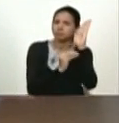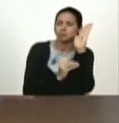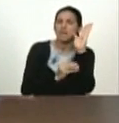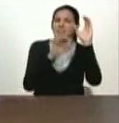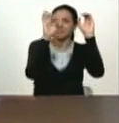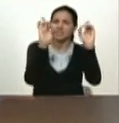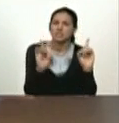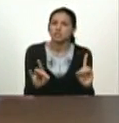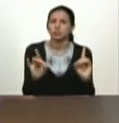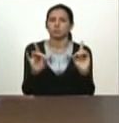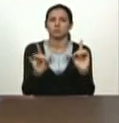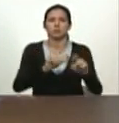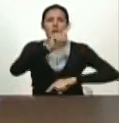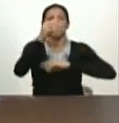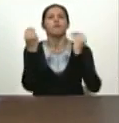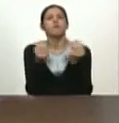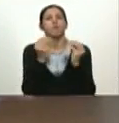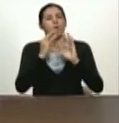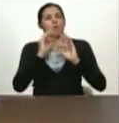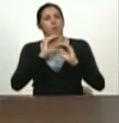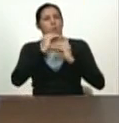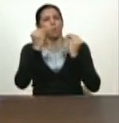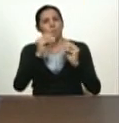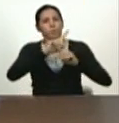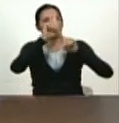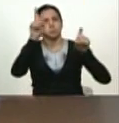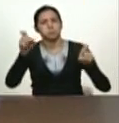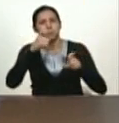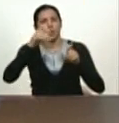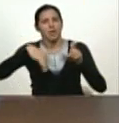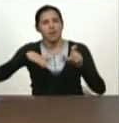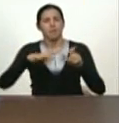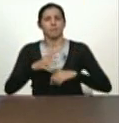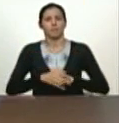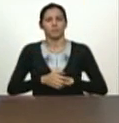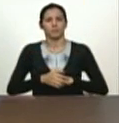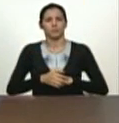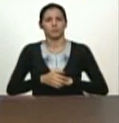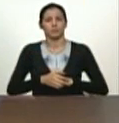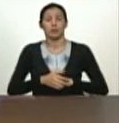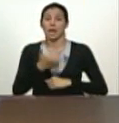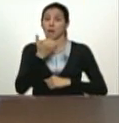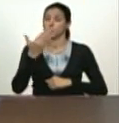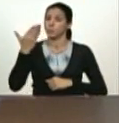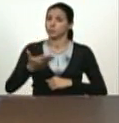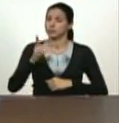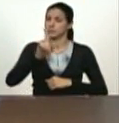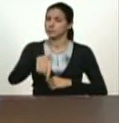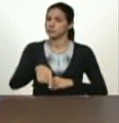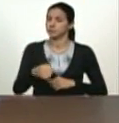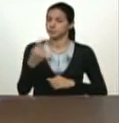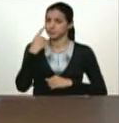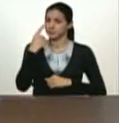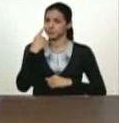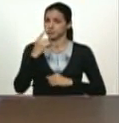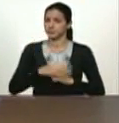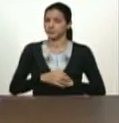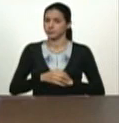decisiones, de consulta, agenda de implementación y algo muy importante, agenda